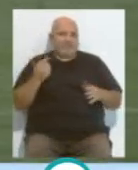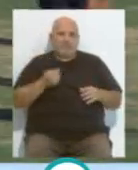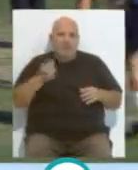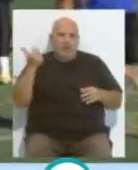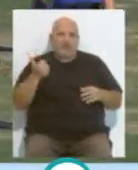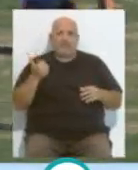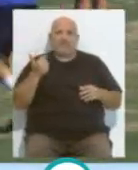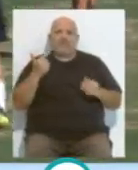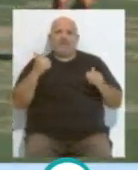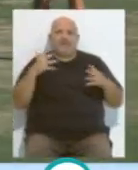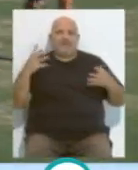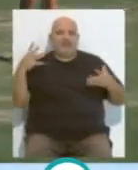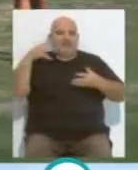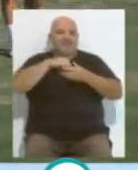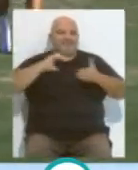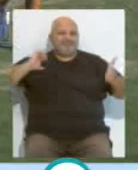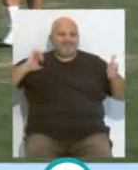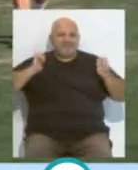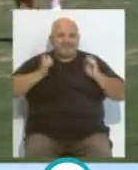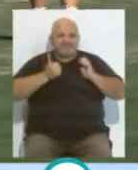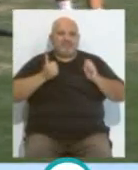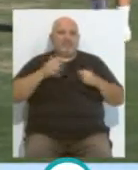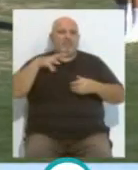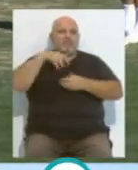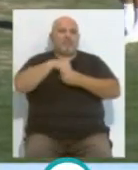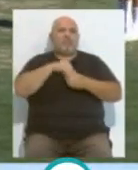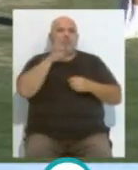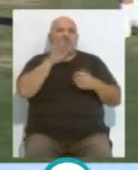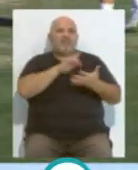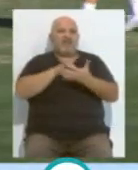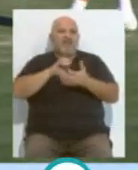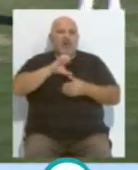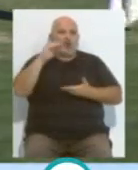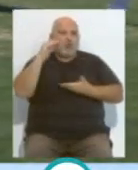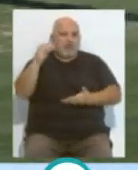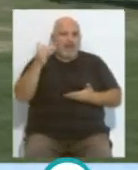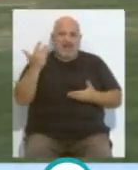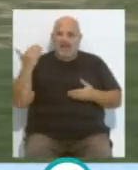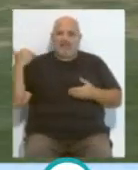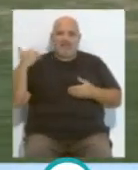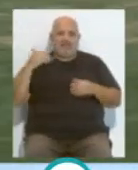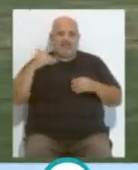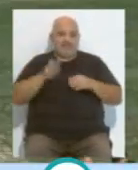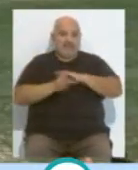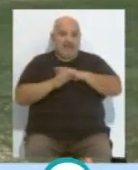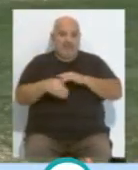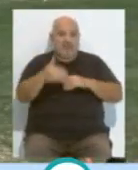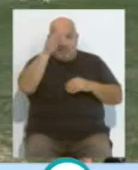muy condensada y concentrada, porque había Eurocopa, había competiciones